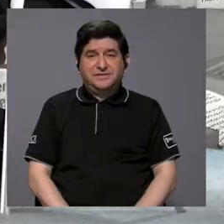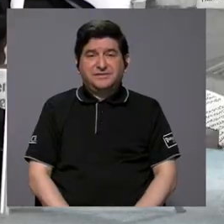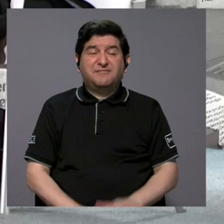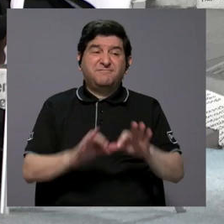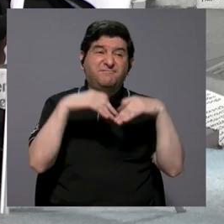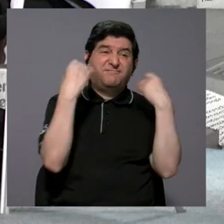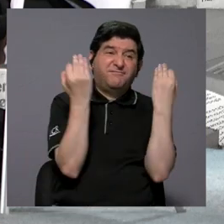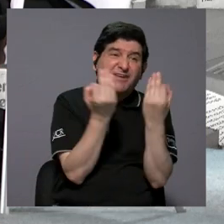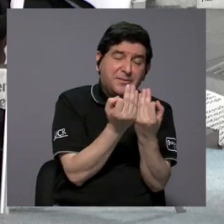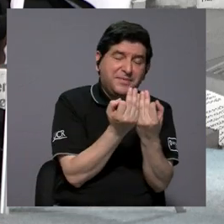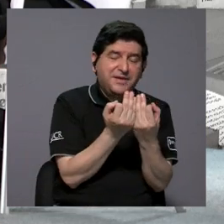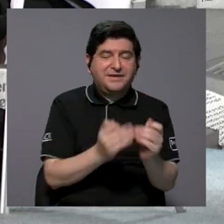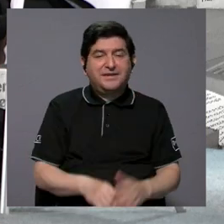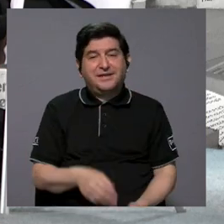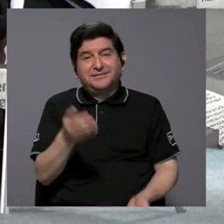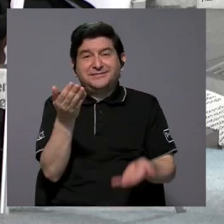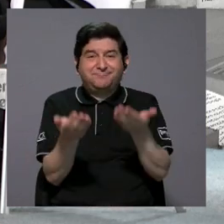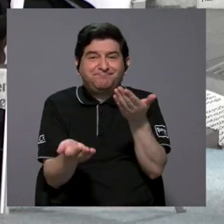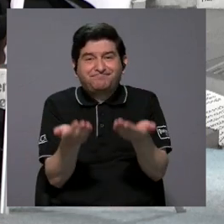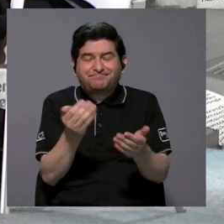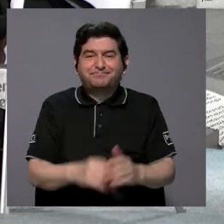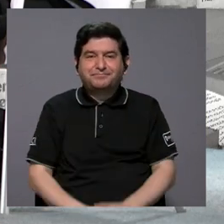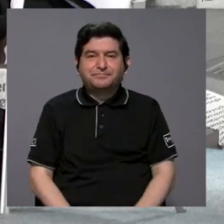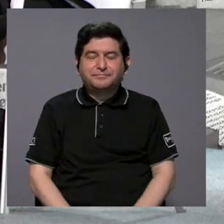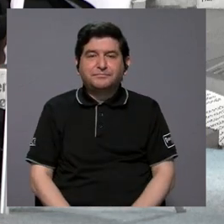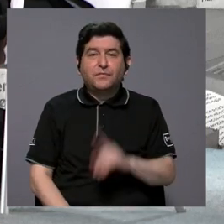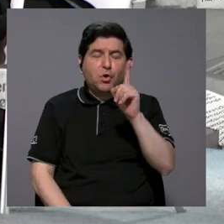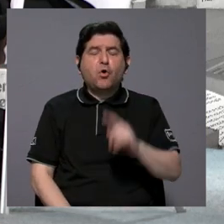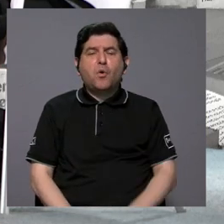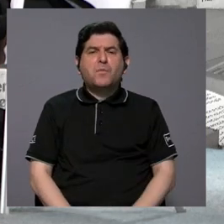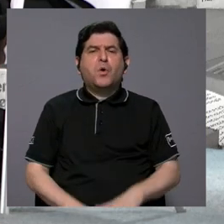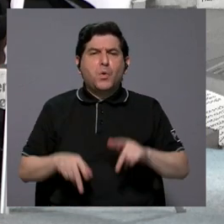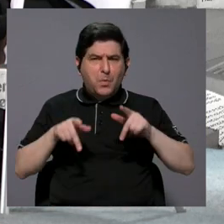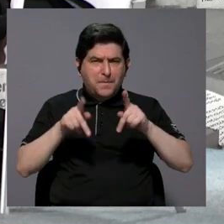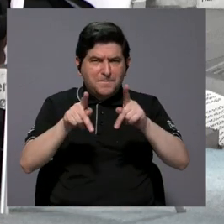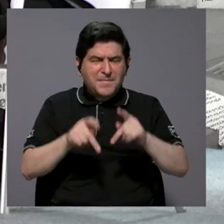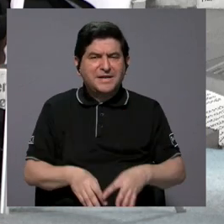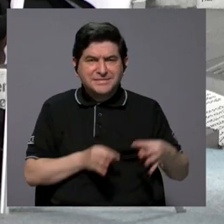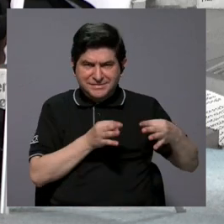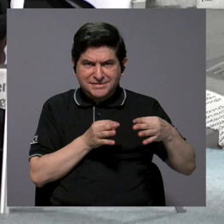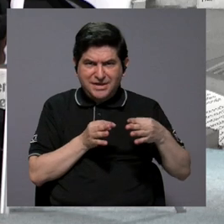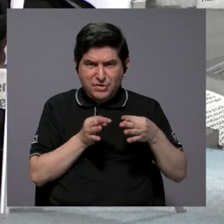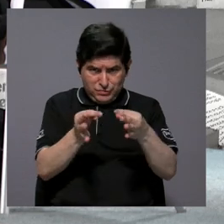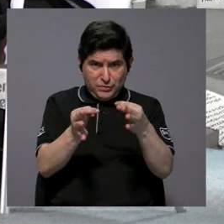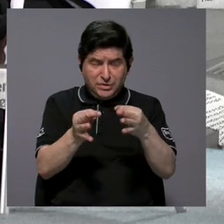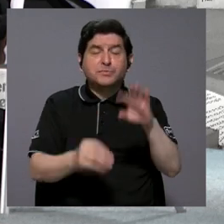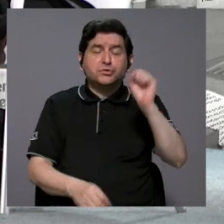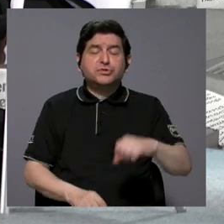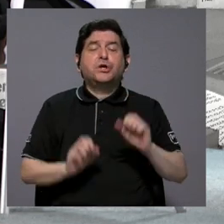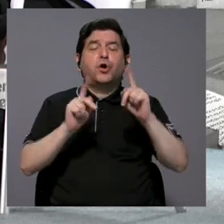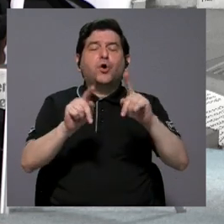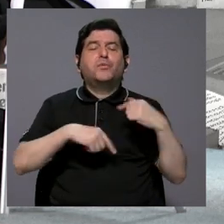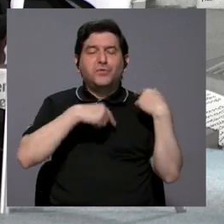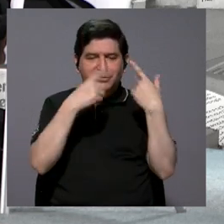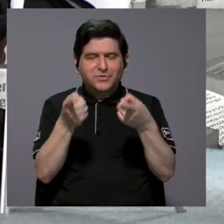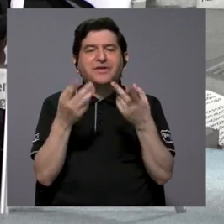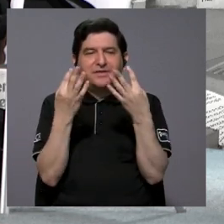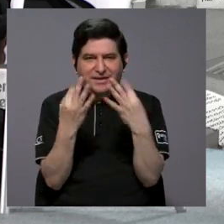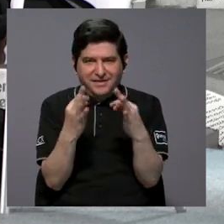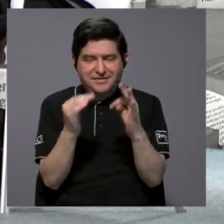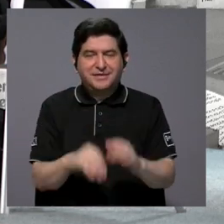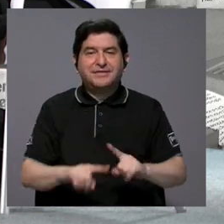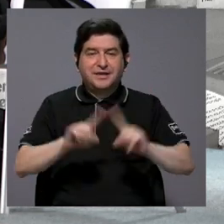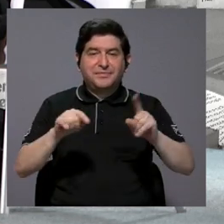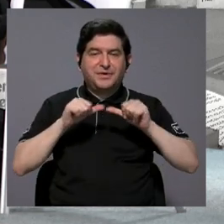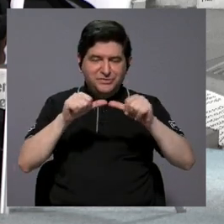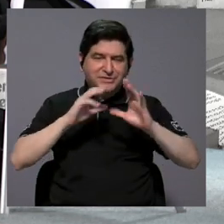familias que salgan, ¿verdad? Sí, como paseo turístico. paseo, exacto. Que tengan la posibilidad de ir. Sin embargo, todavía estamos